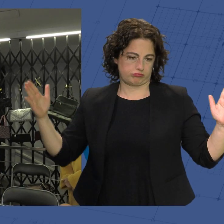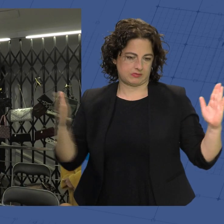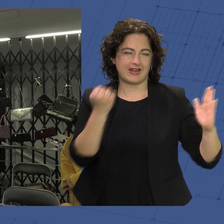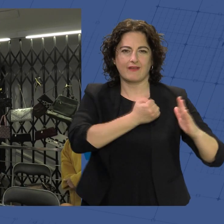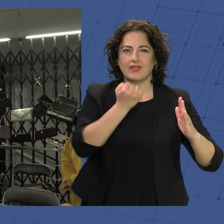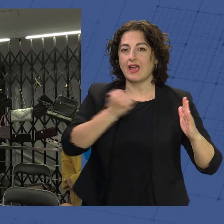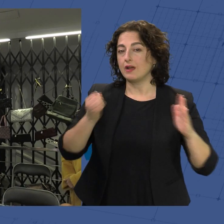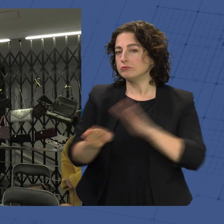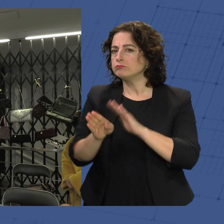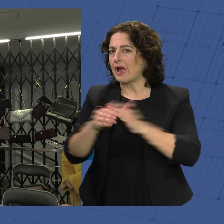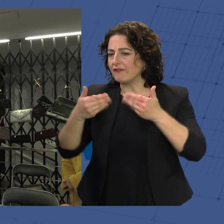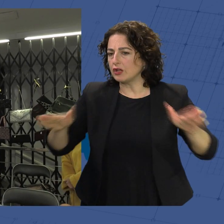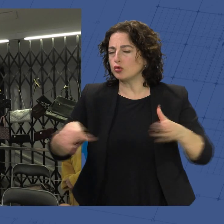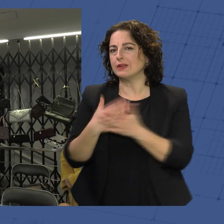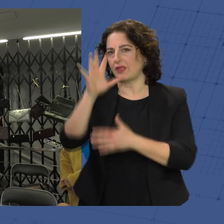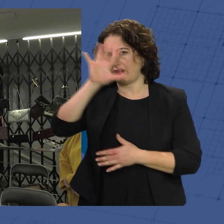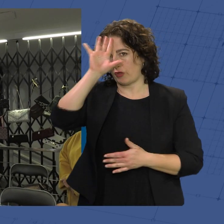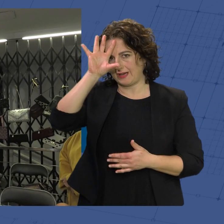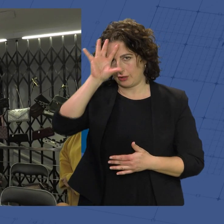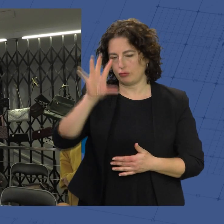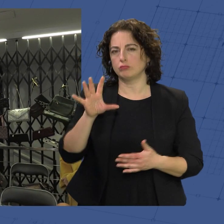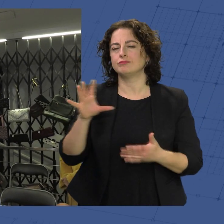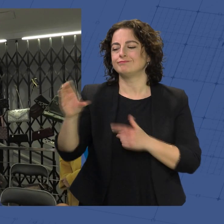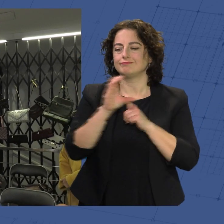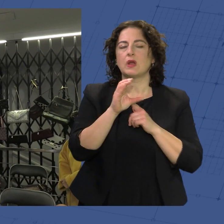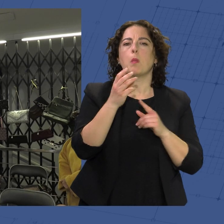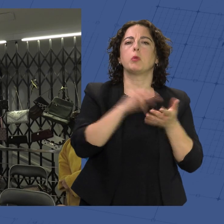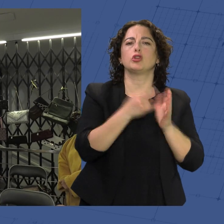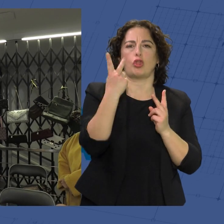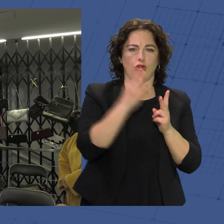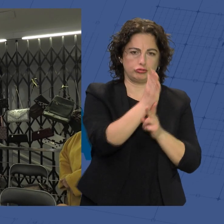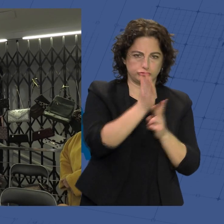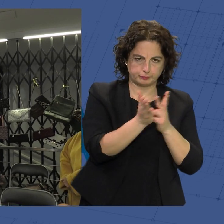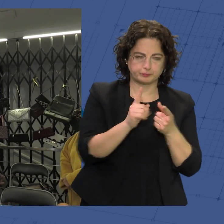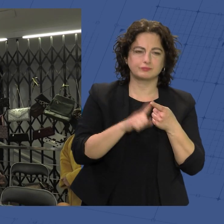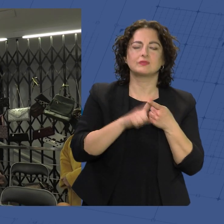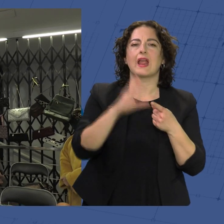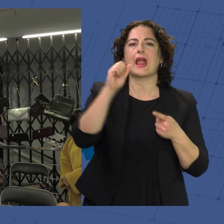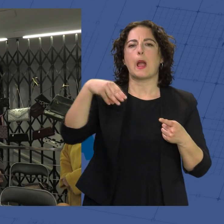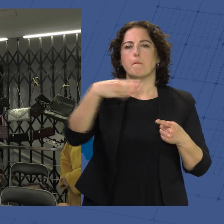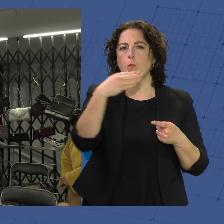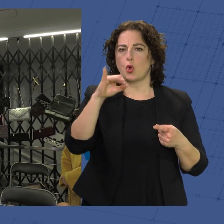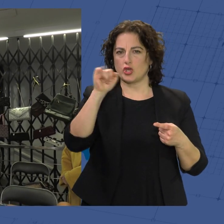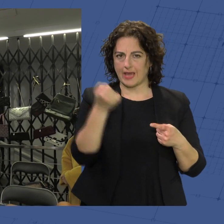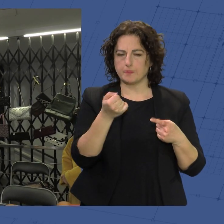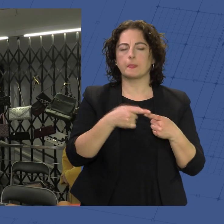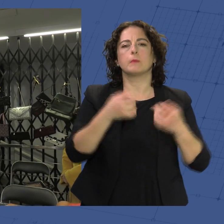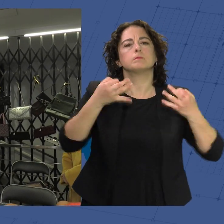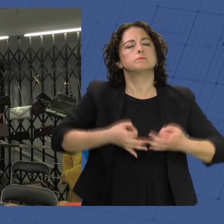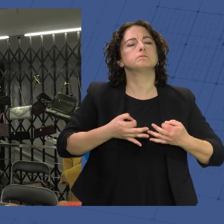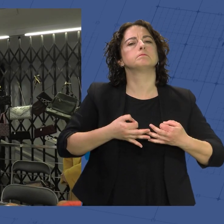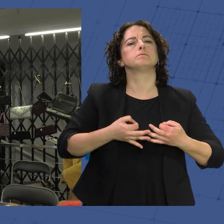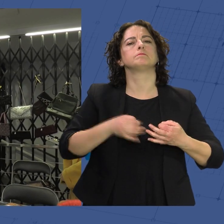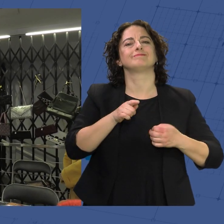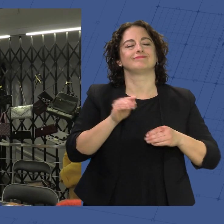estar hasta el 5 de enero. Y va a destinado a dos proyectos fundamentales. Uno, en Camboya, para asegurar que haya